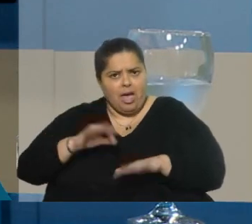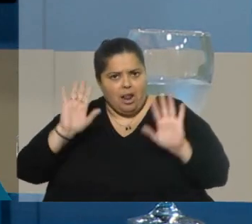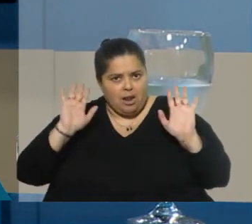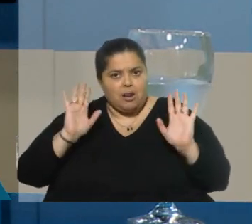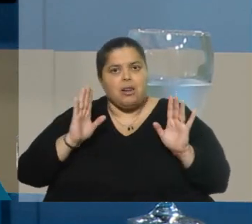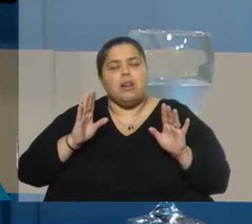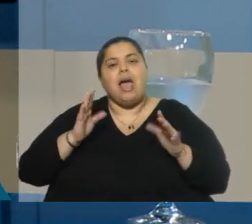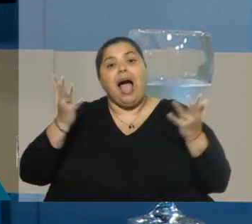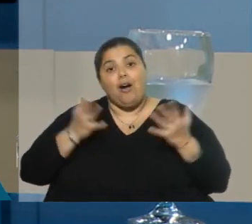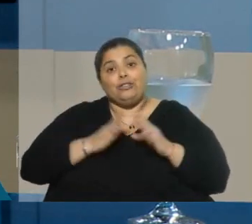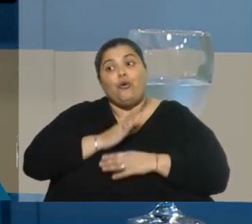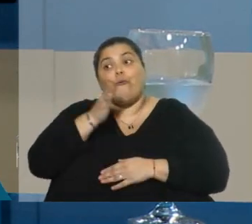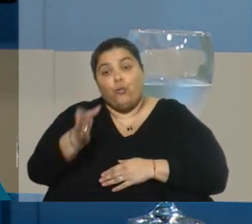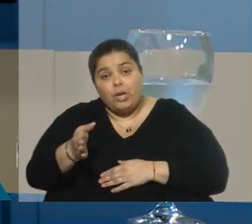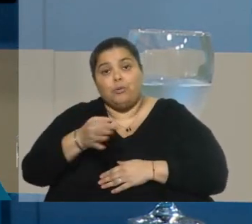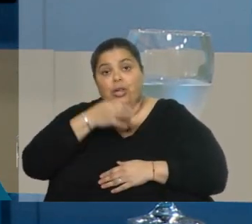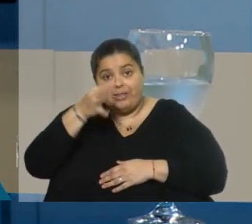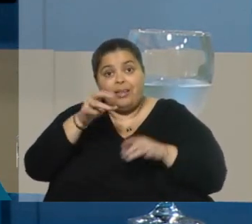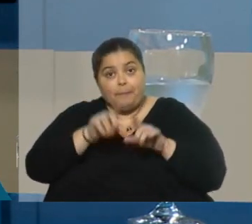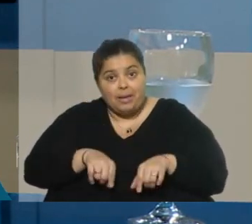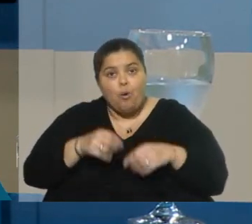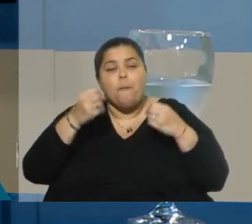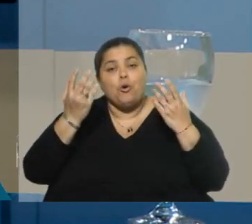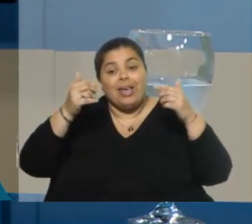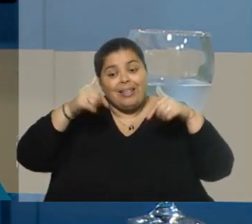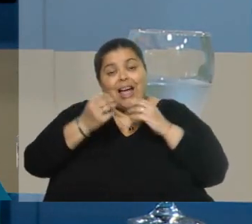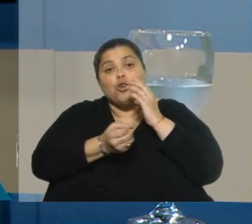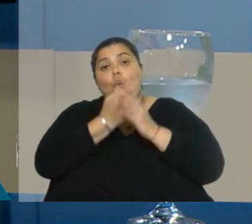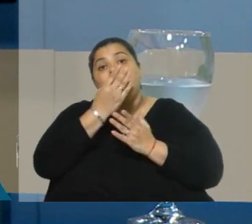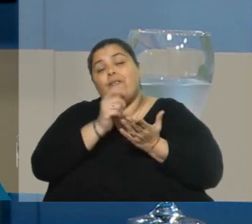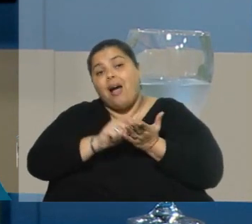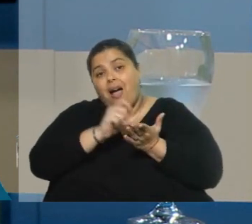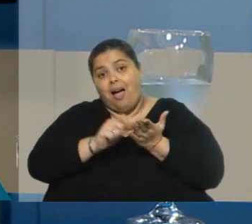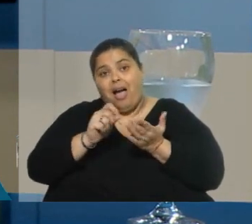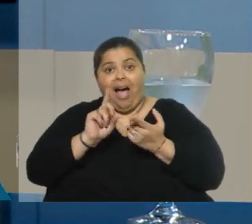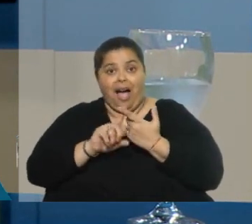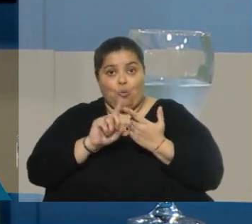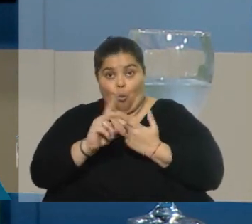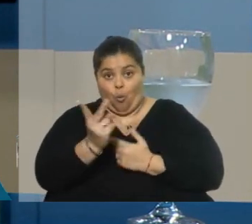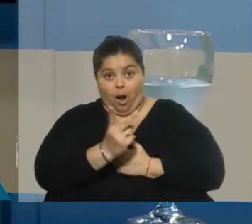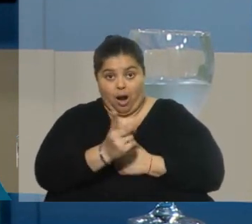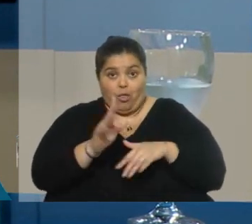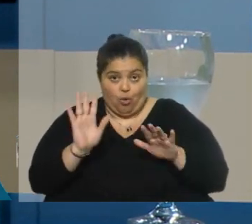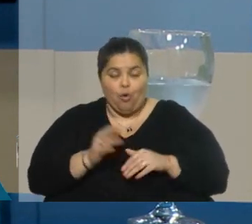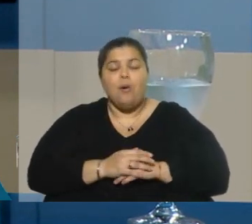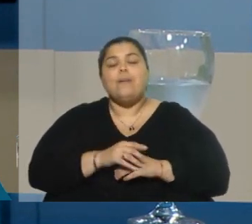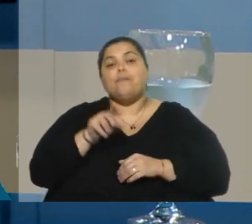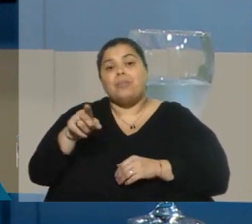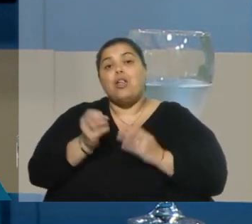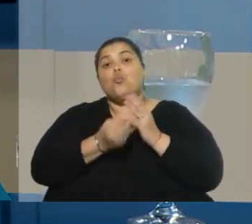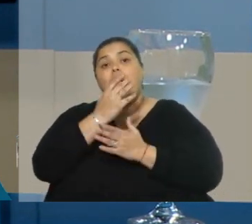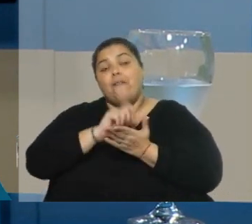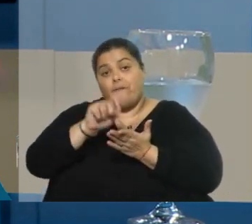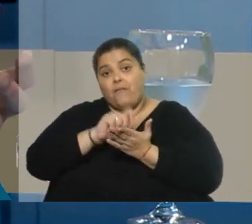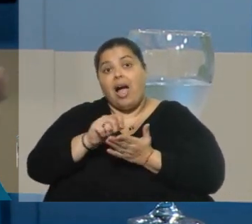Ahora fuimos a reafirmar esa tesitura, sobre todo porque esta nueva versión, producto del acuerdo político que aquí se decía, o del acuerdo parlamentario, creo que